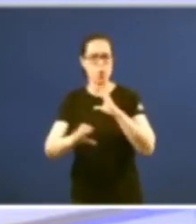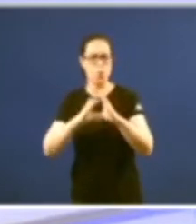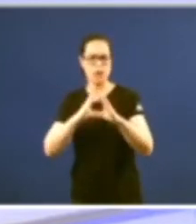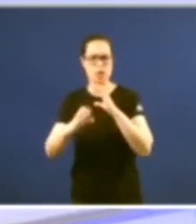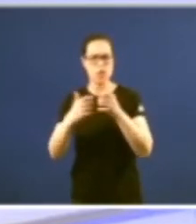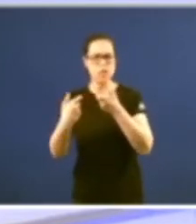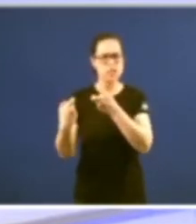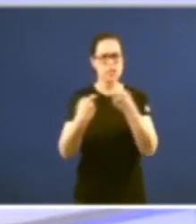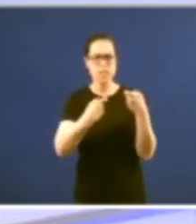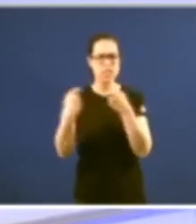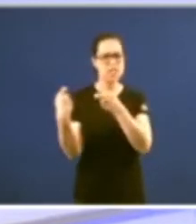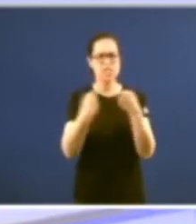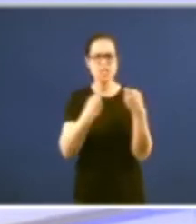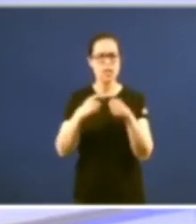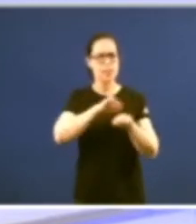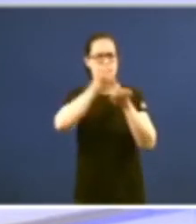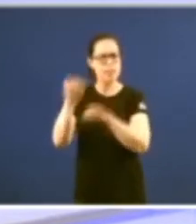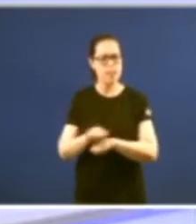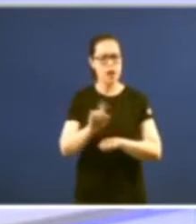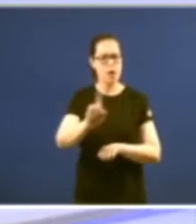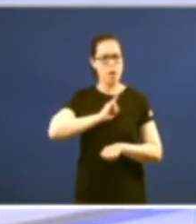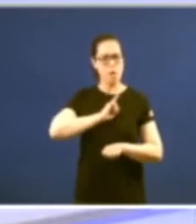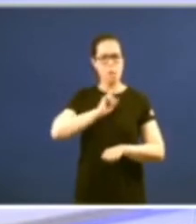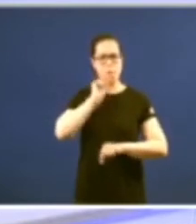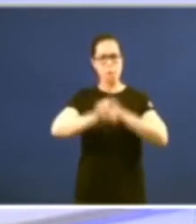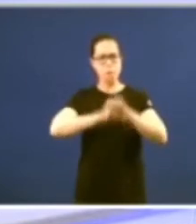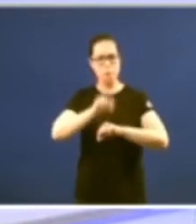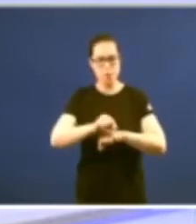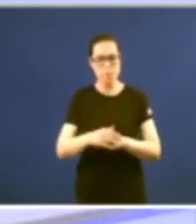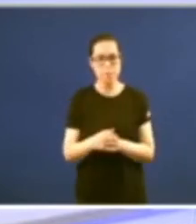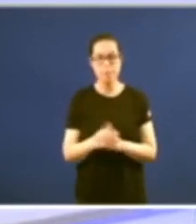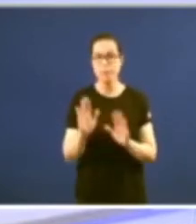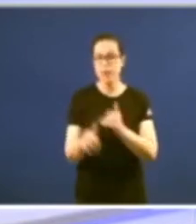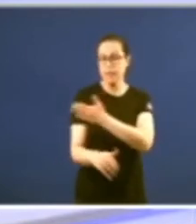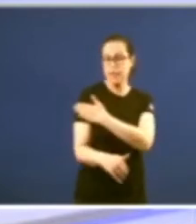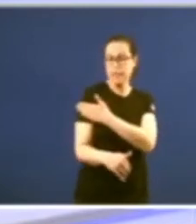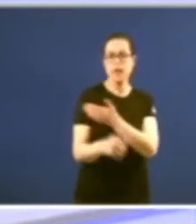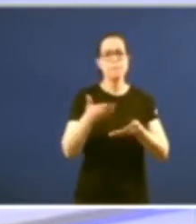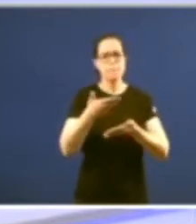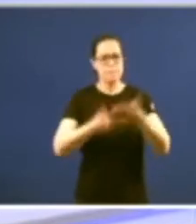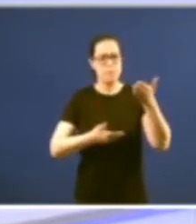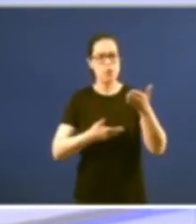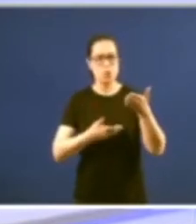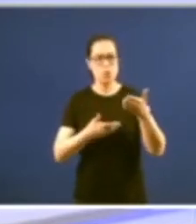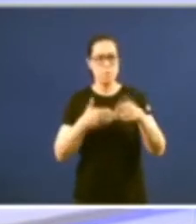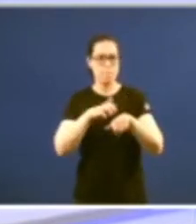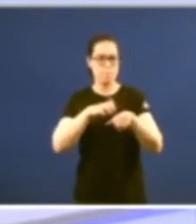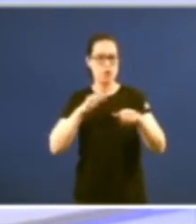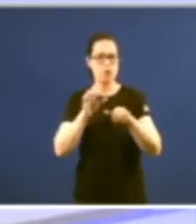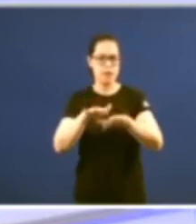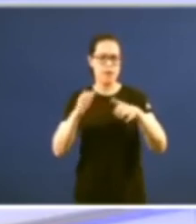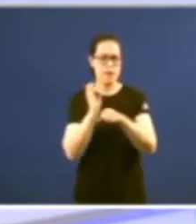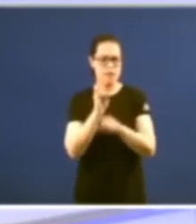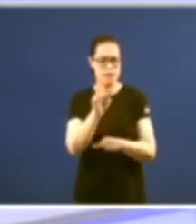axerá a apatía da cidade ainda que correspaldo si do resto dos sernais e da maioría dos parlamentarios de